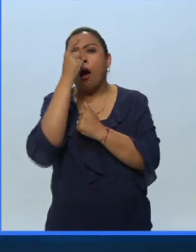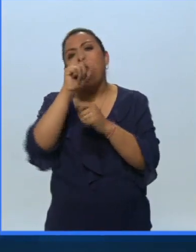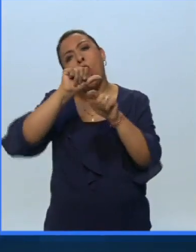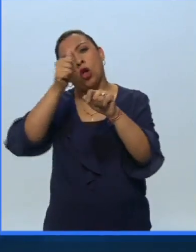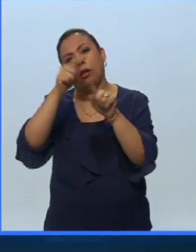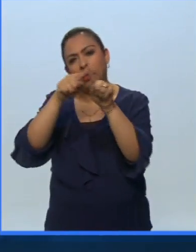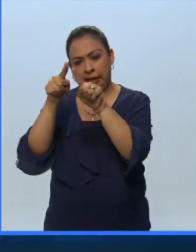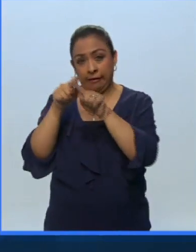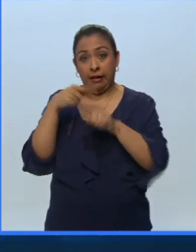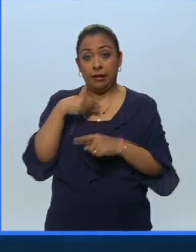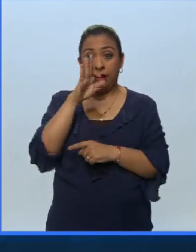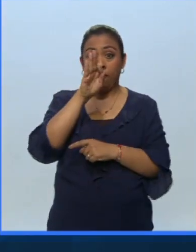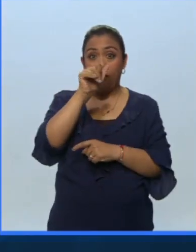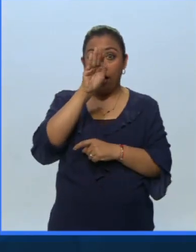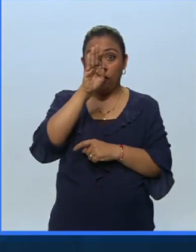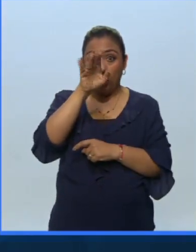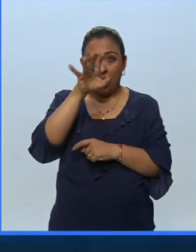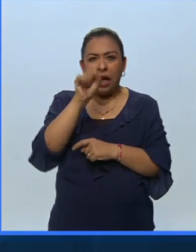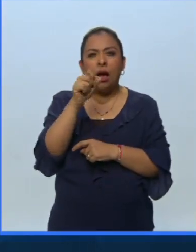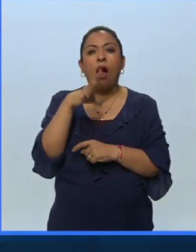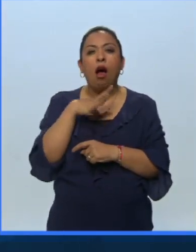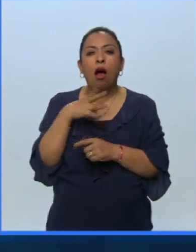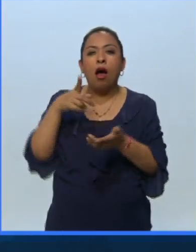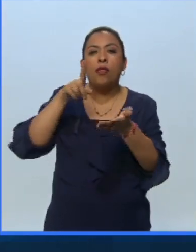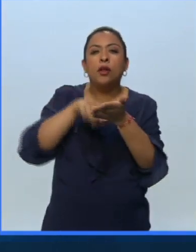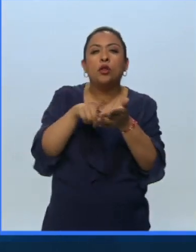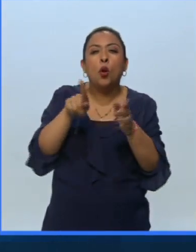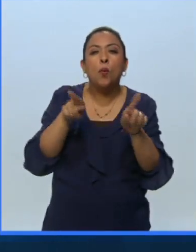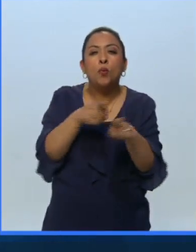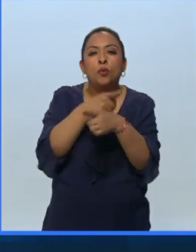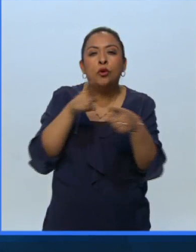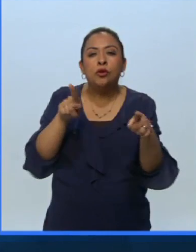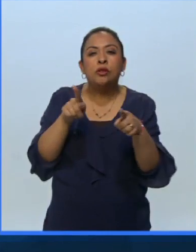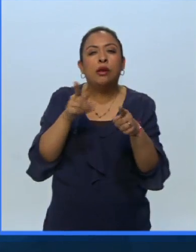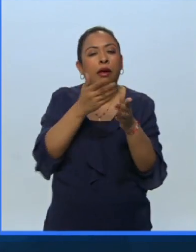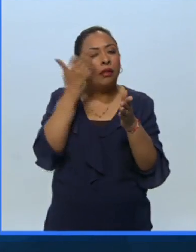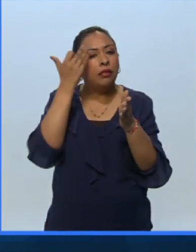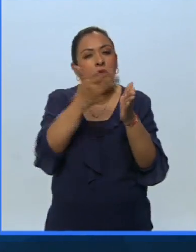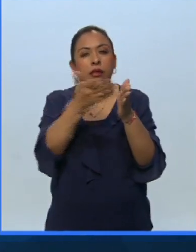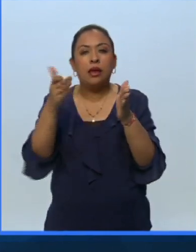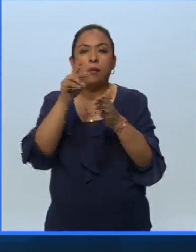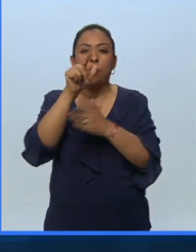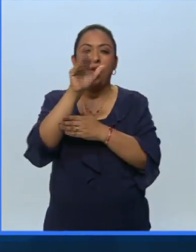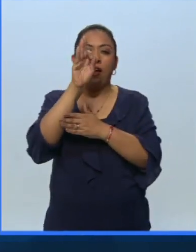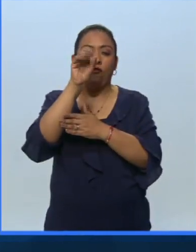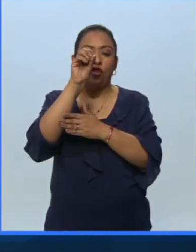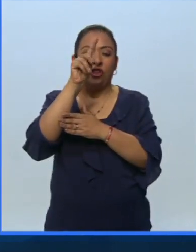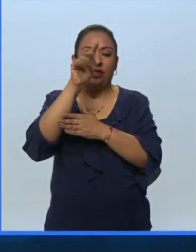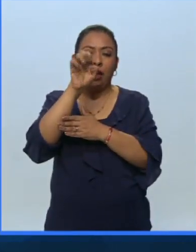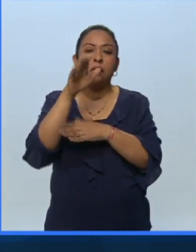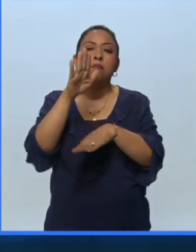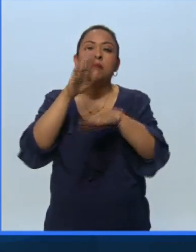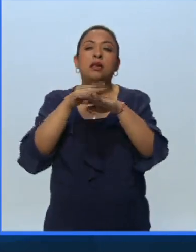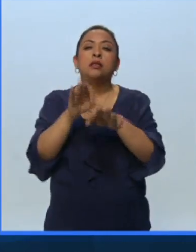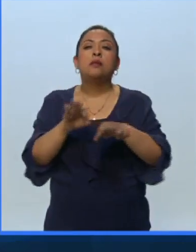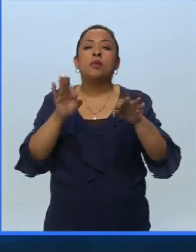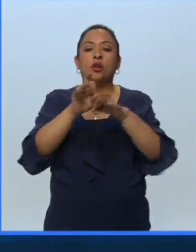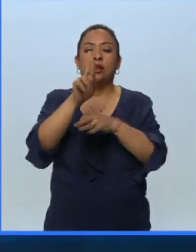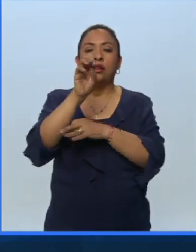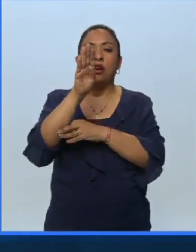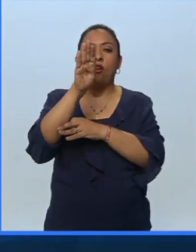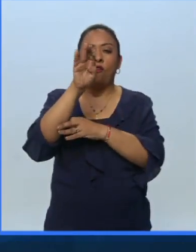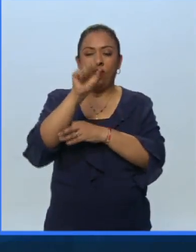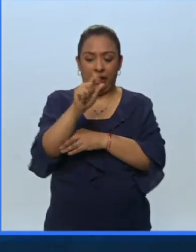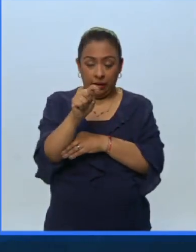fábulas, nos mezclamos con las músicas de la época de la Fontaine, notamment de la música de Robert de Vizé interpretada en